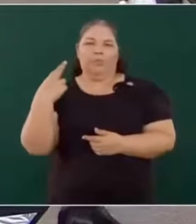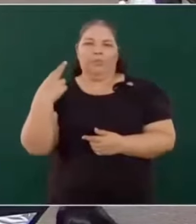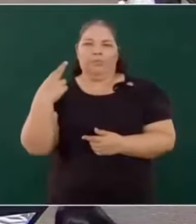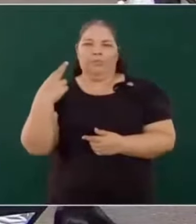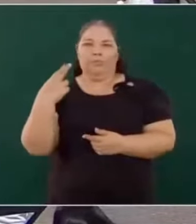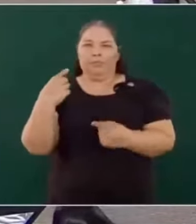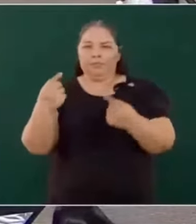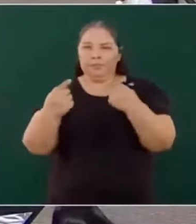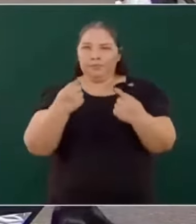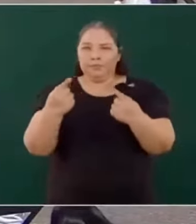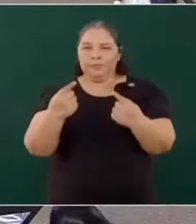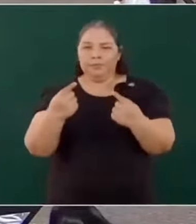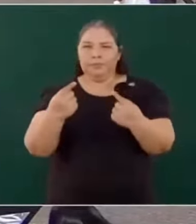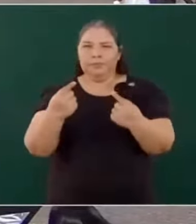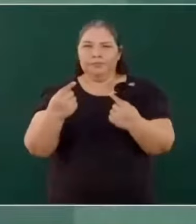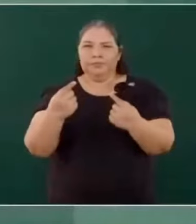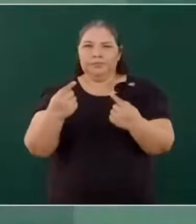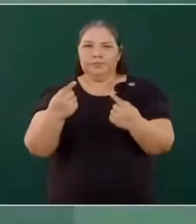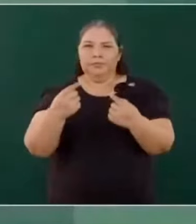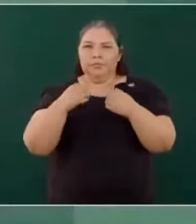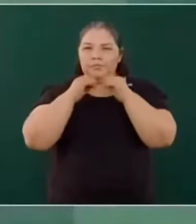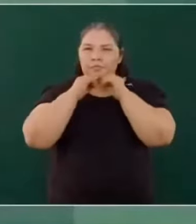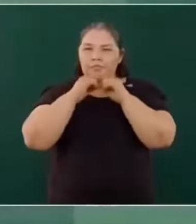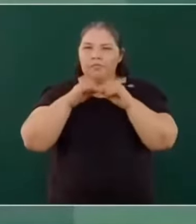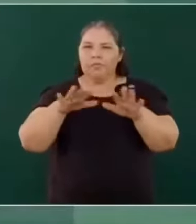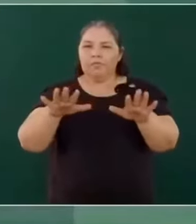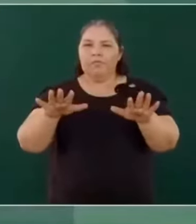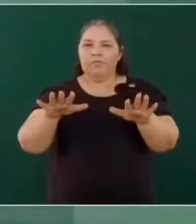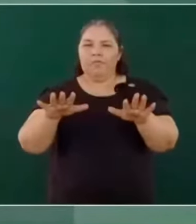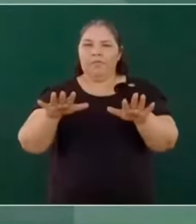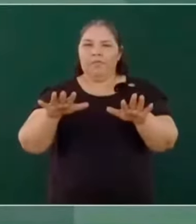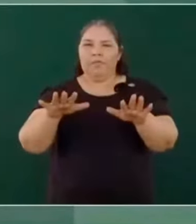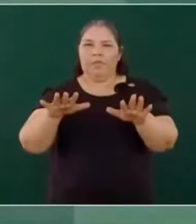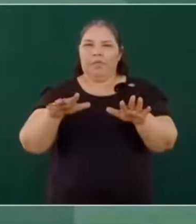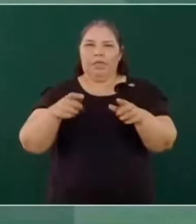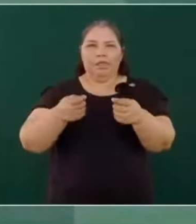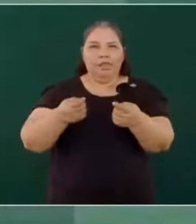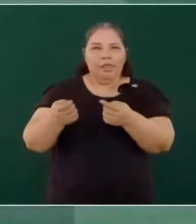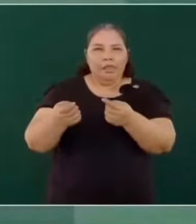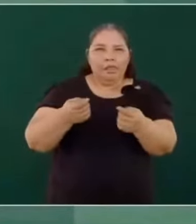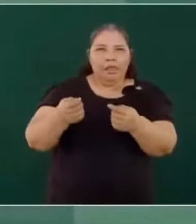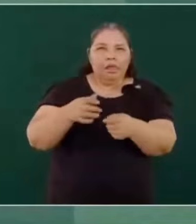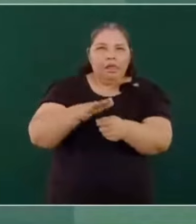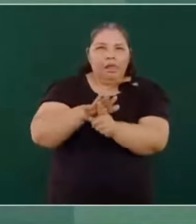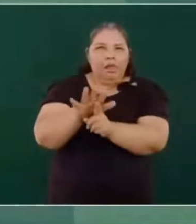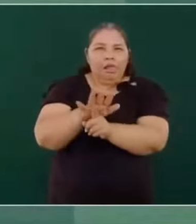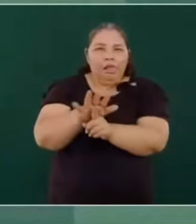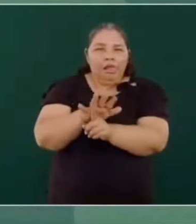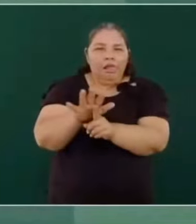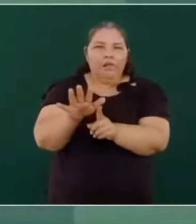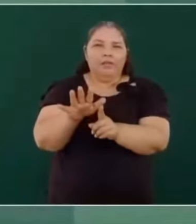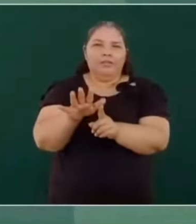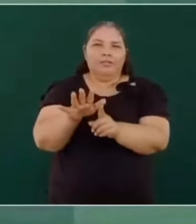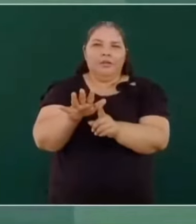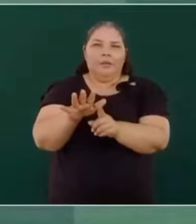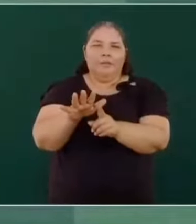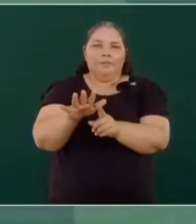información, de manipulación, para ser más rigurosos,